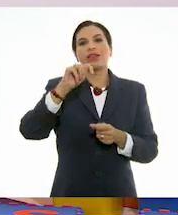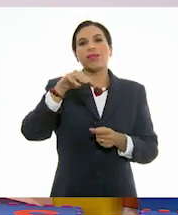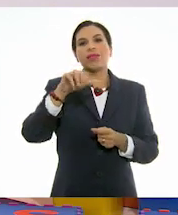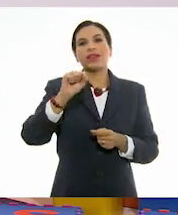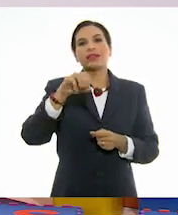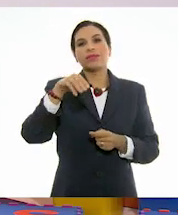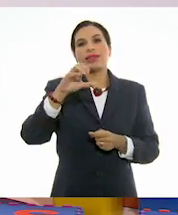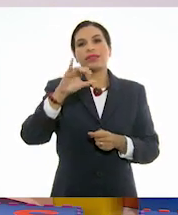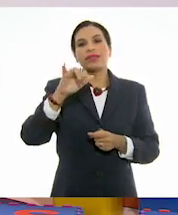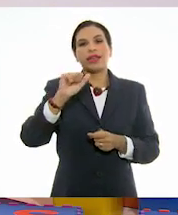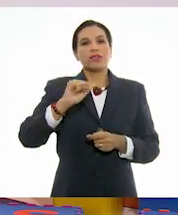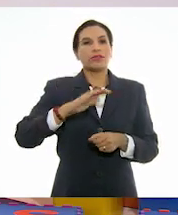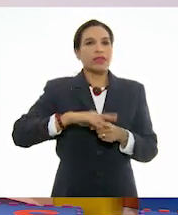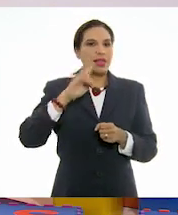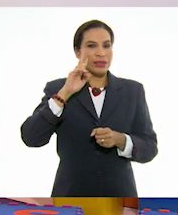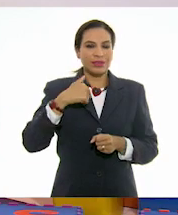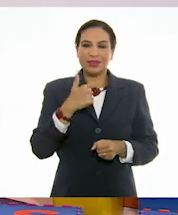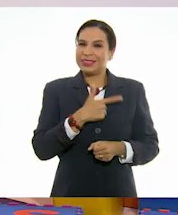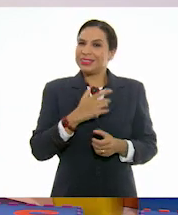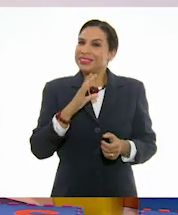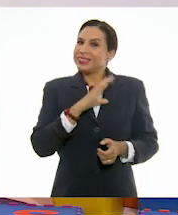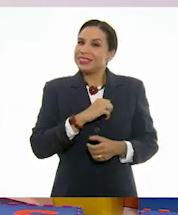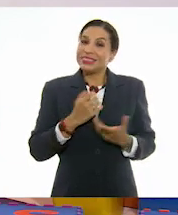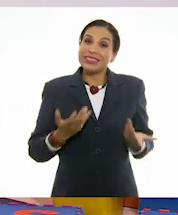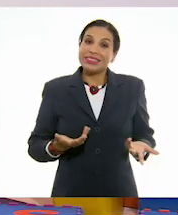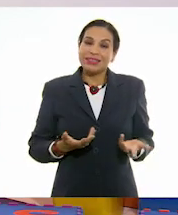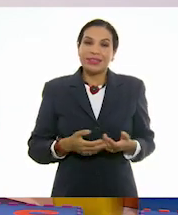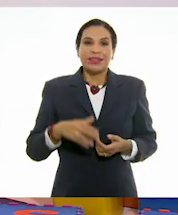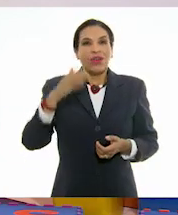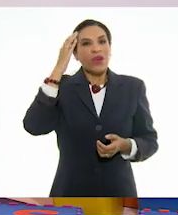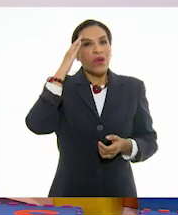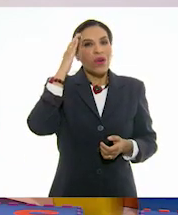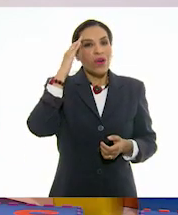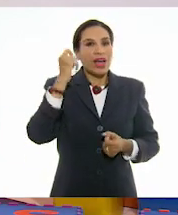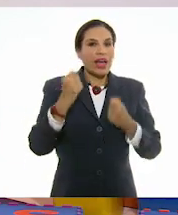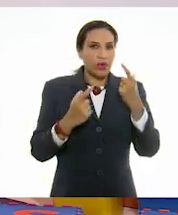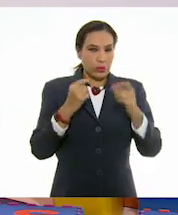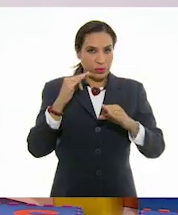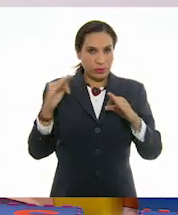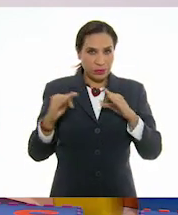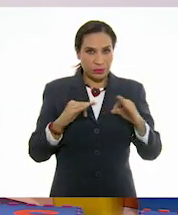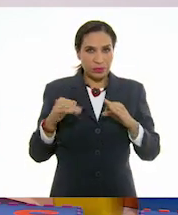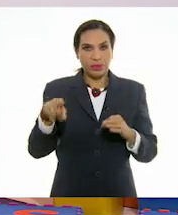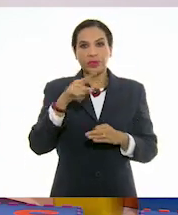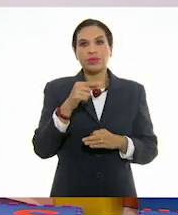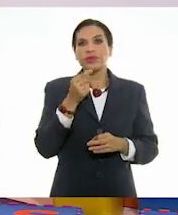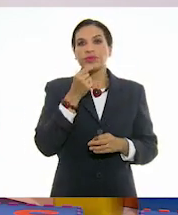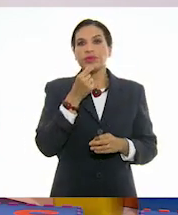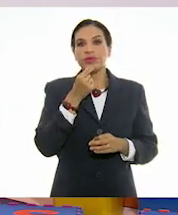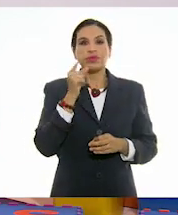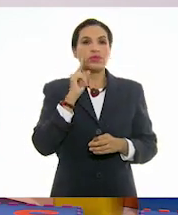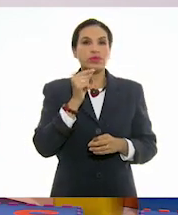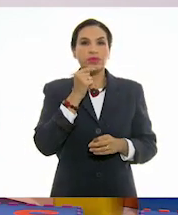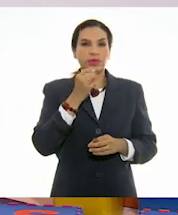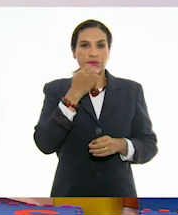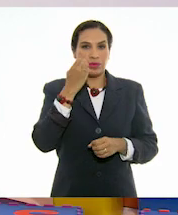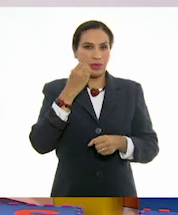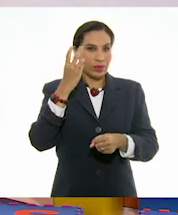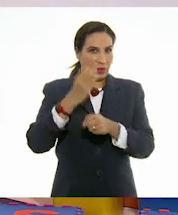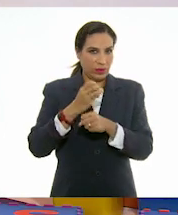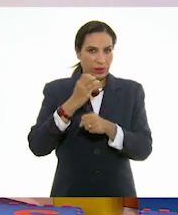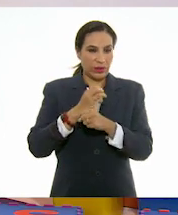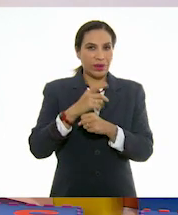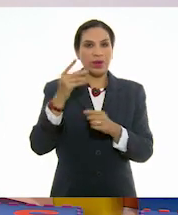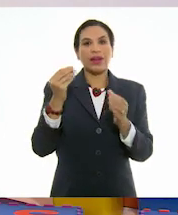Macías. Y ¿sabes qué fue lo que a mí más me agradó? ¿Qué? Bueno, pues que conocimos algunos trabajos de los niños y niñas de tercer grado